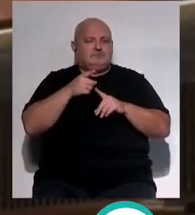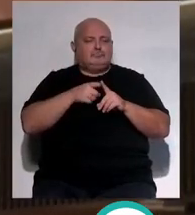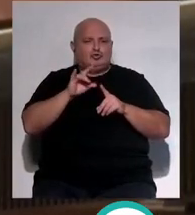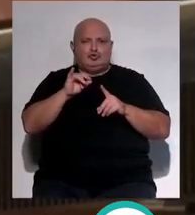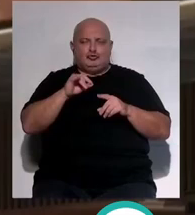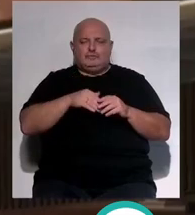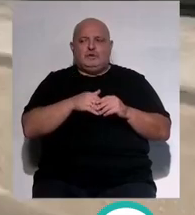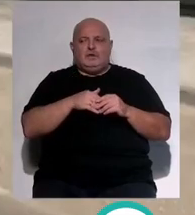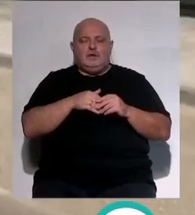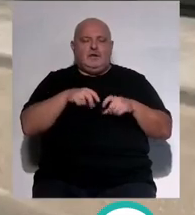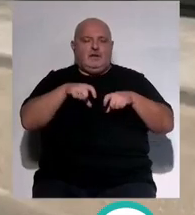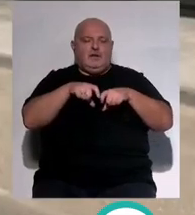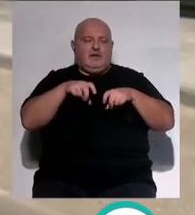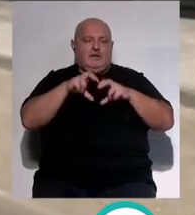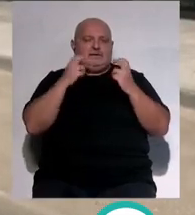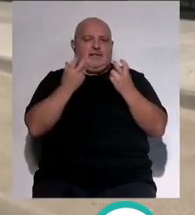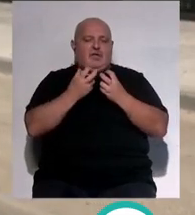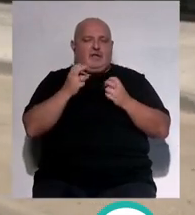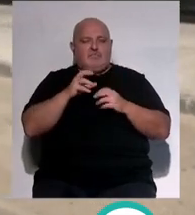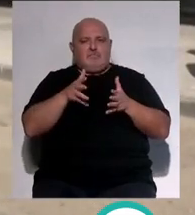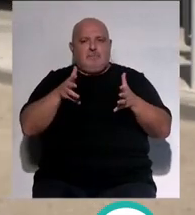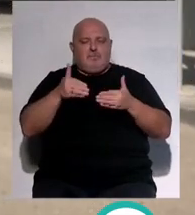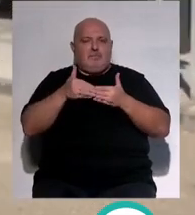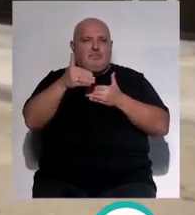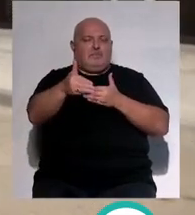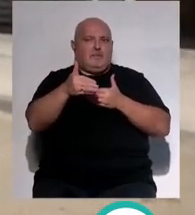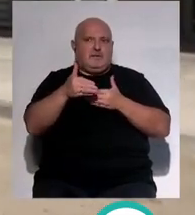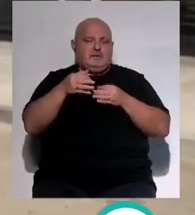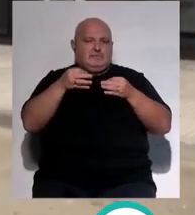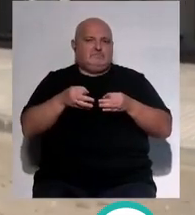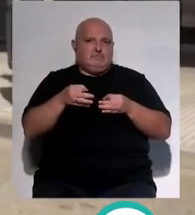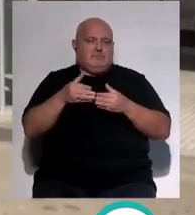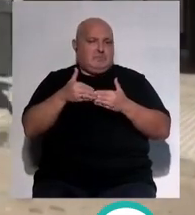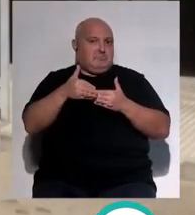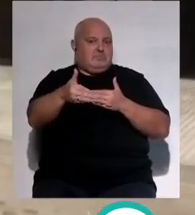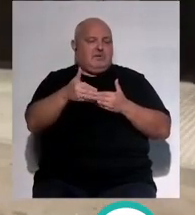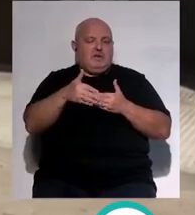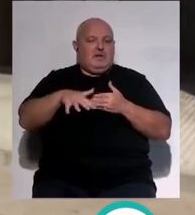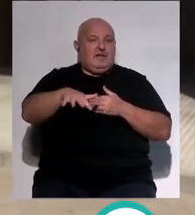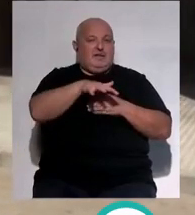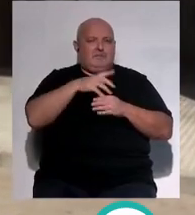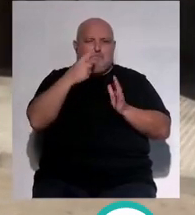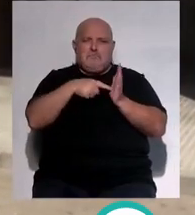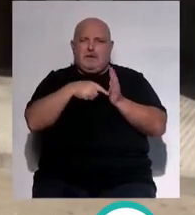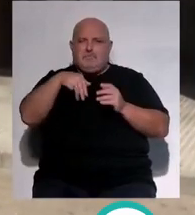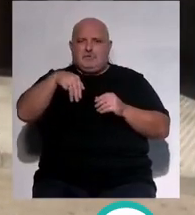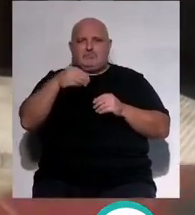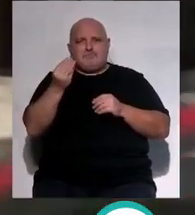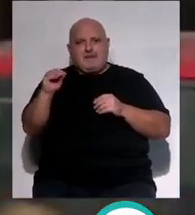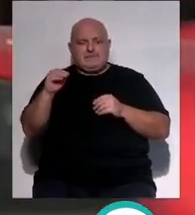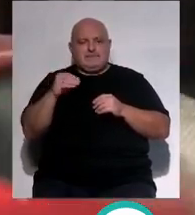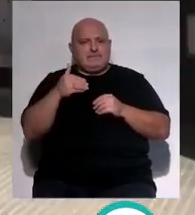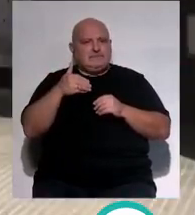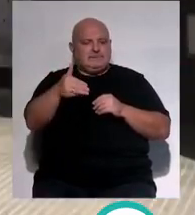efectivamente ¿Con el estadio? Sí tenemos ya asegurados en el entorno de mil metros que ya tenemos